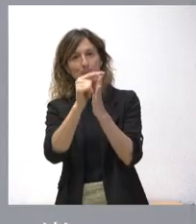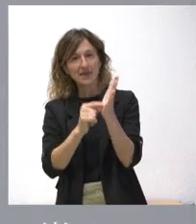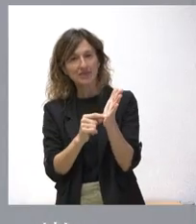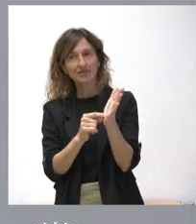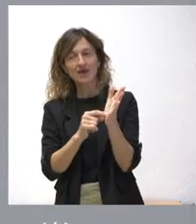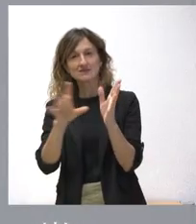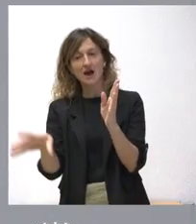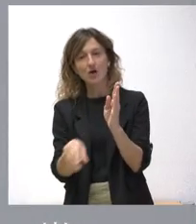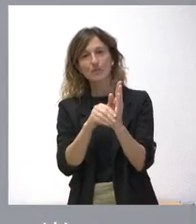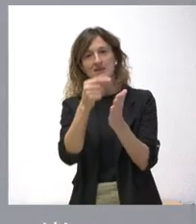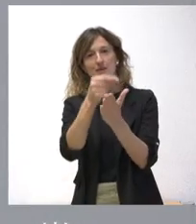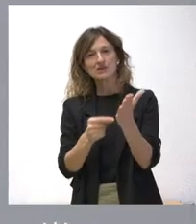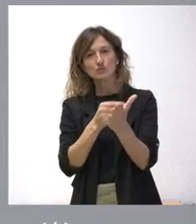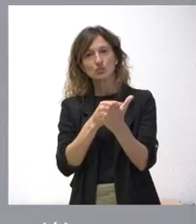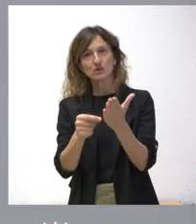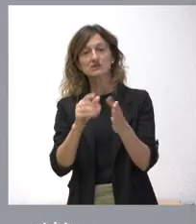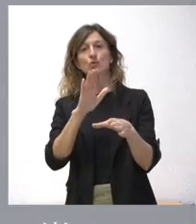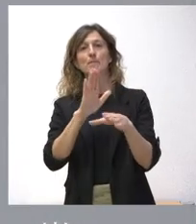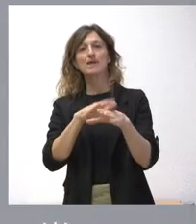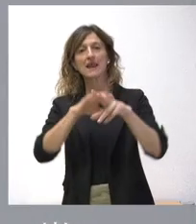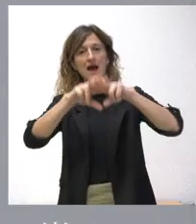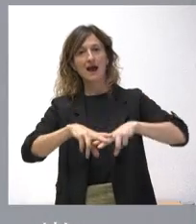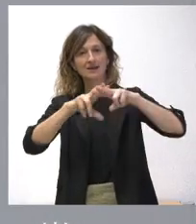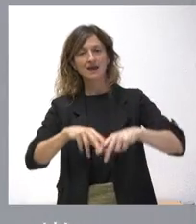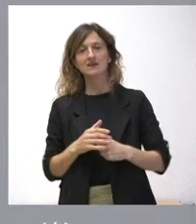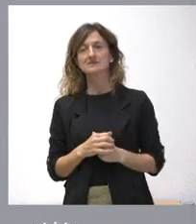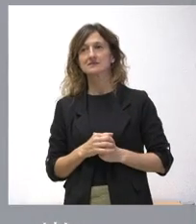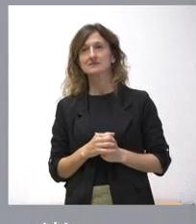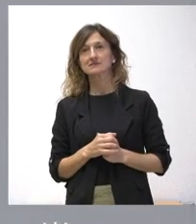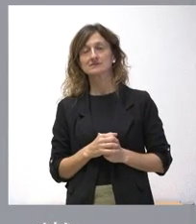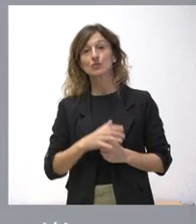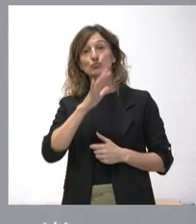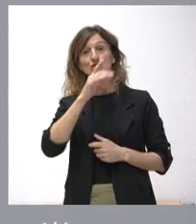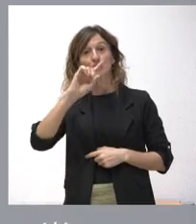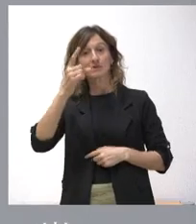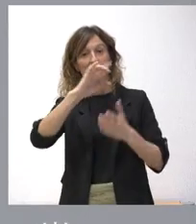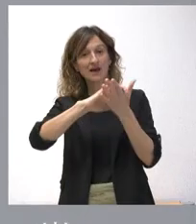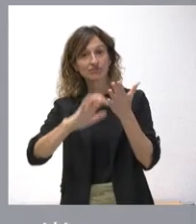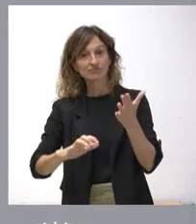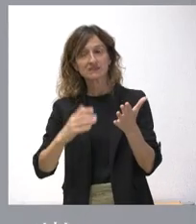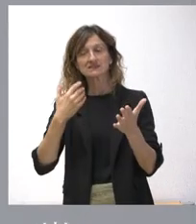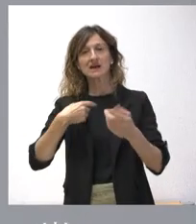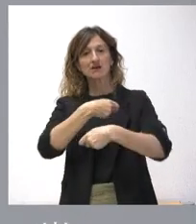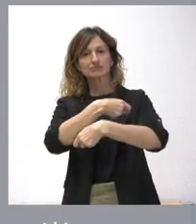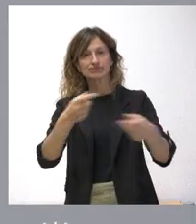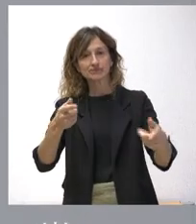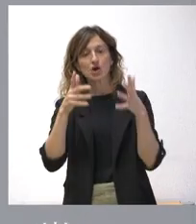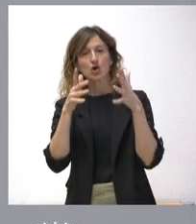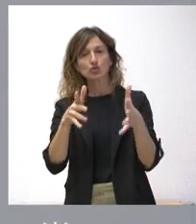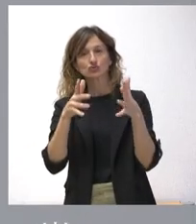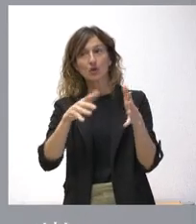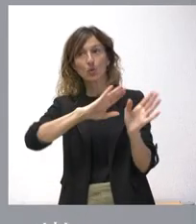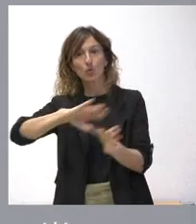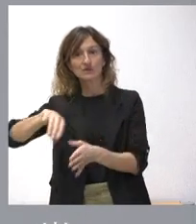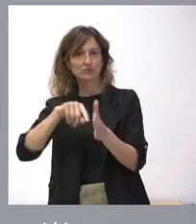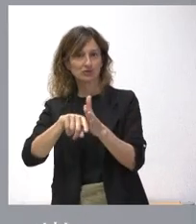acompaña al presupuesto para su análisis. Por tanto, la primera información es que ya está en el Consejo Económico y Social, que último trámite,